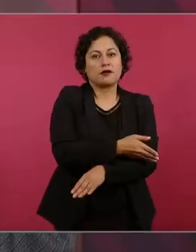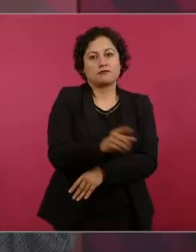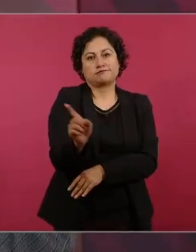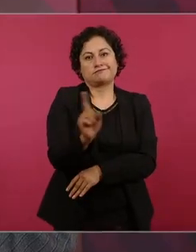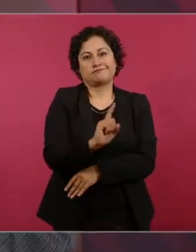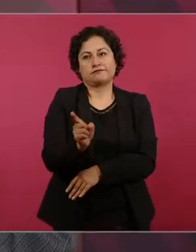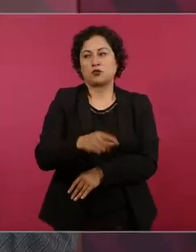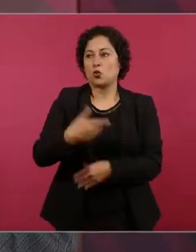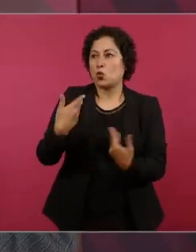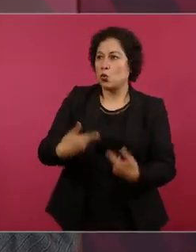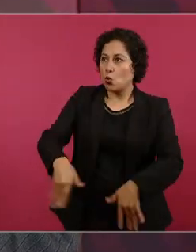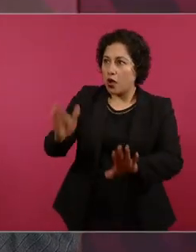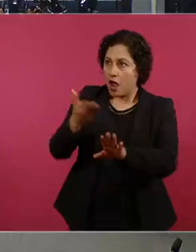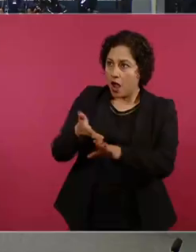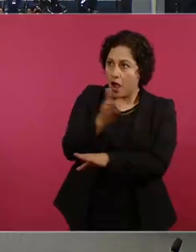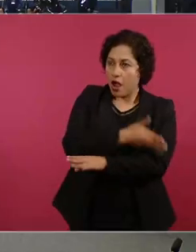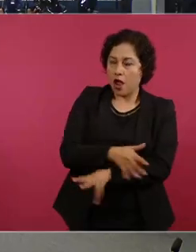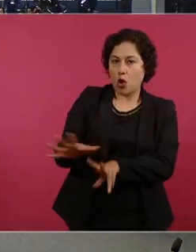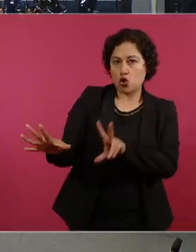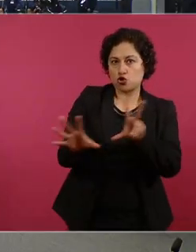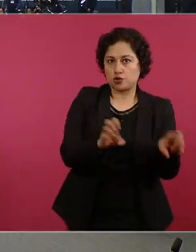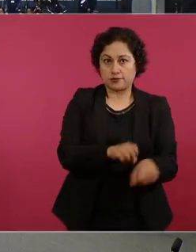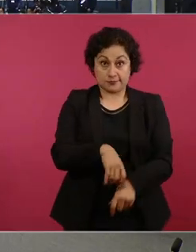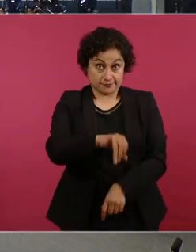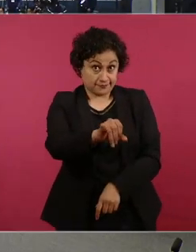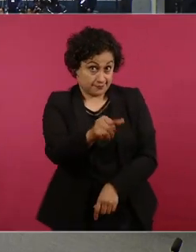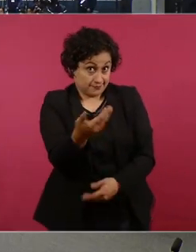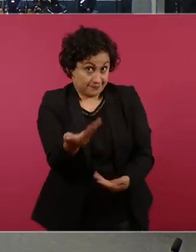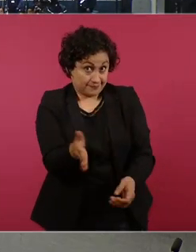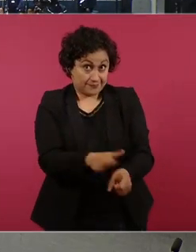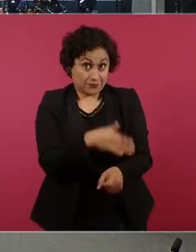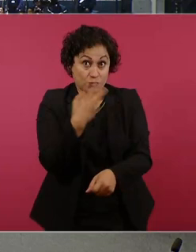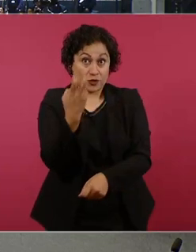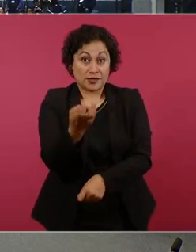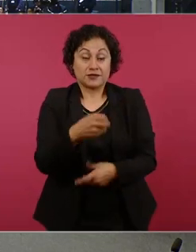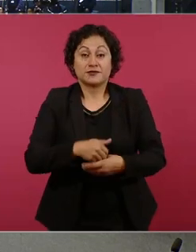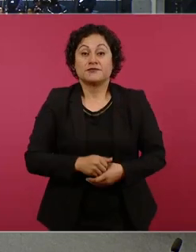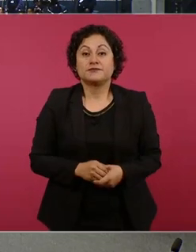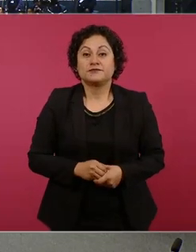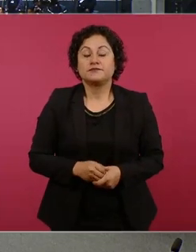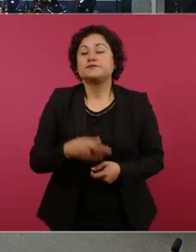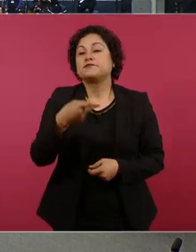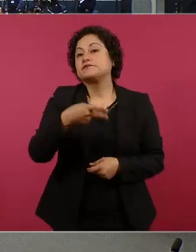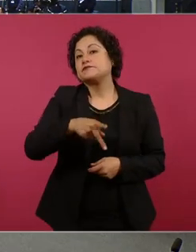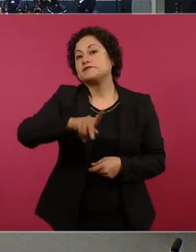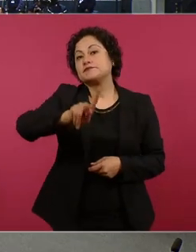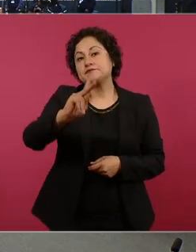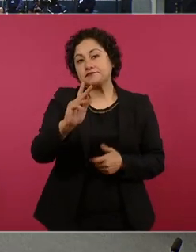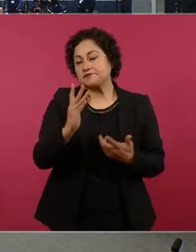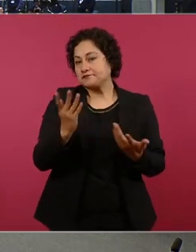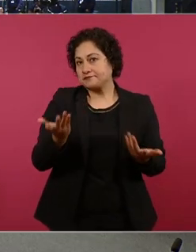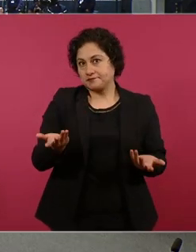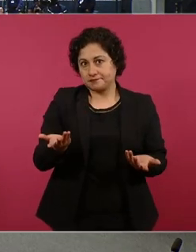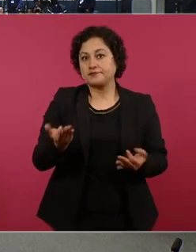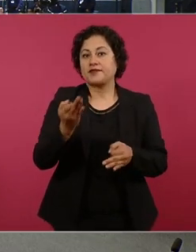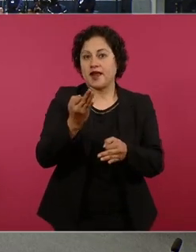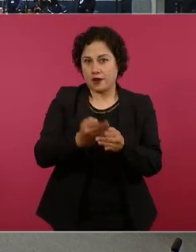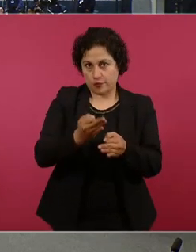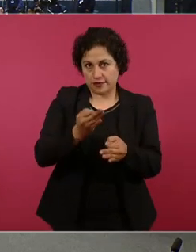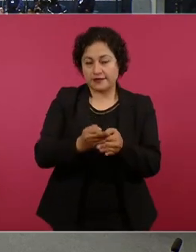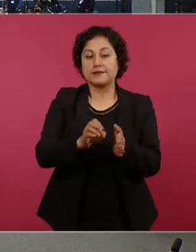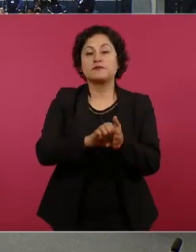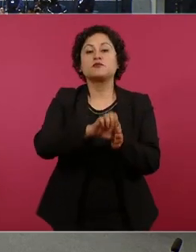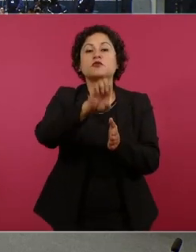800 sí entonces pero de todas maneras el agua